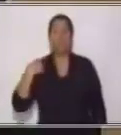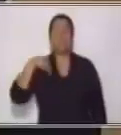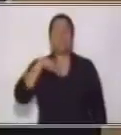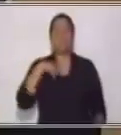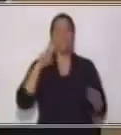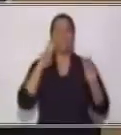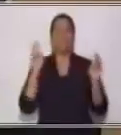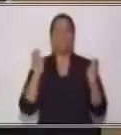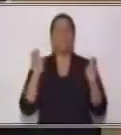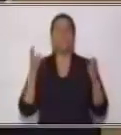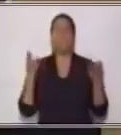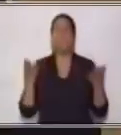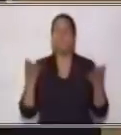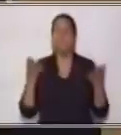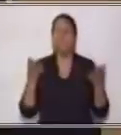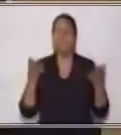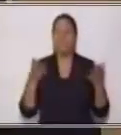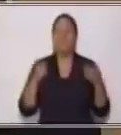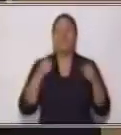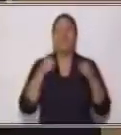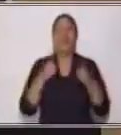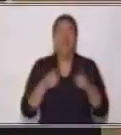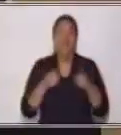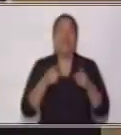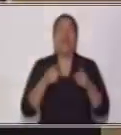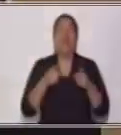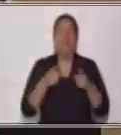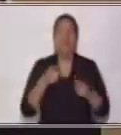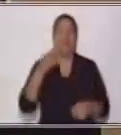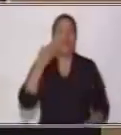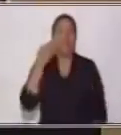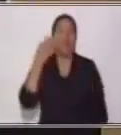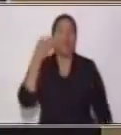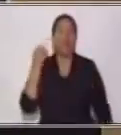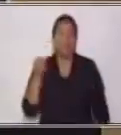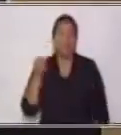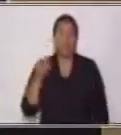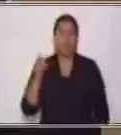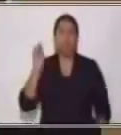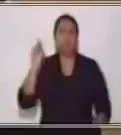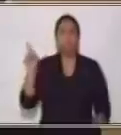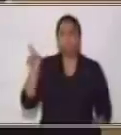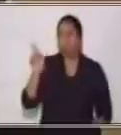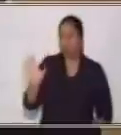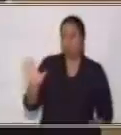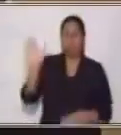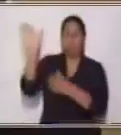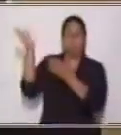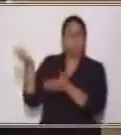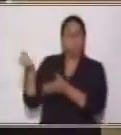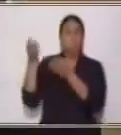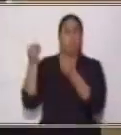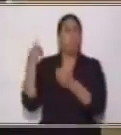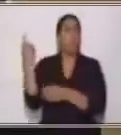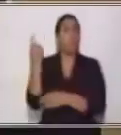de... Muy bien. De los abuelos. Que ellos son muy importantes. Recuerden. Nos dan cultura.